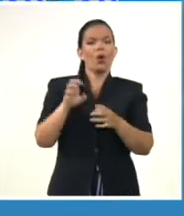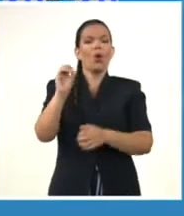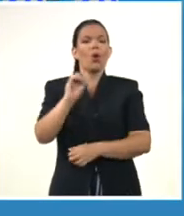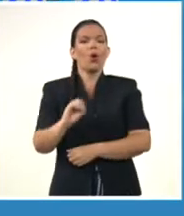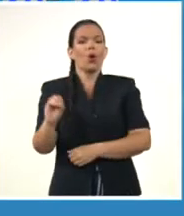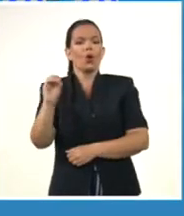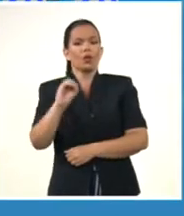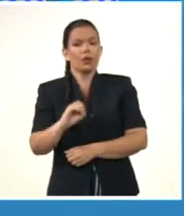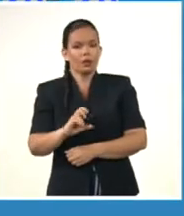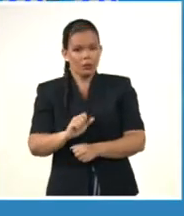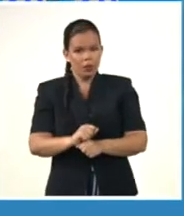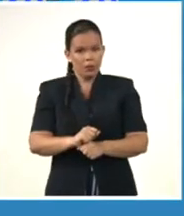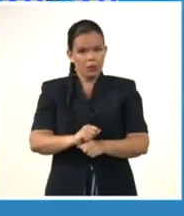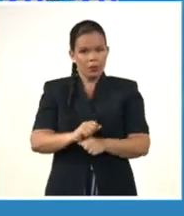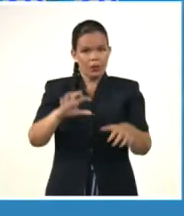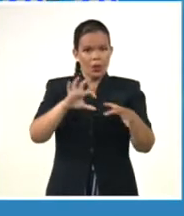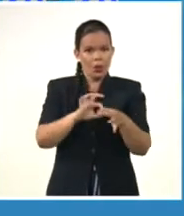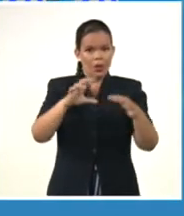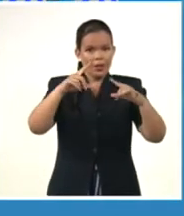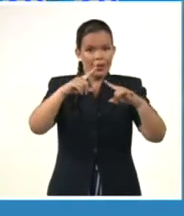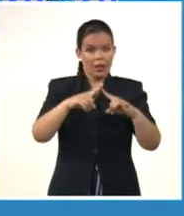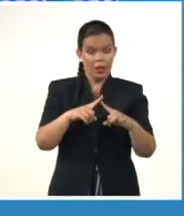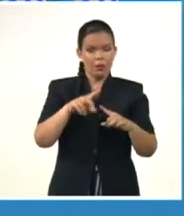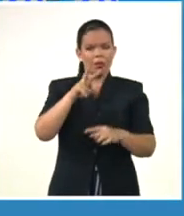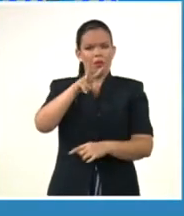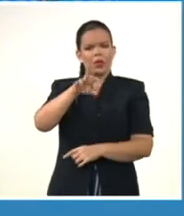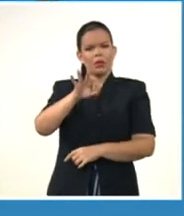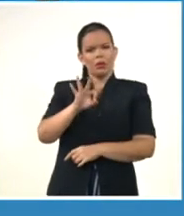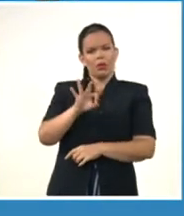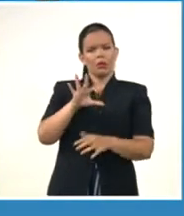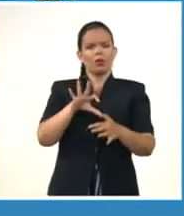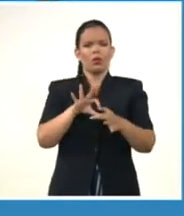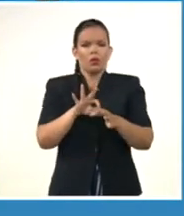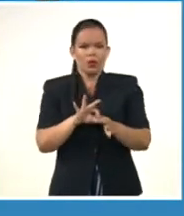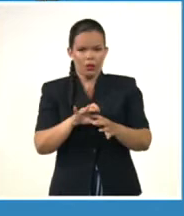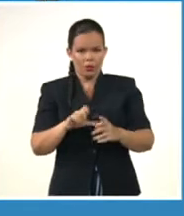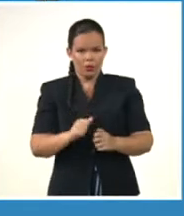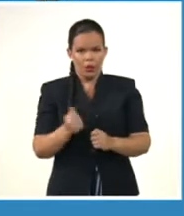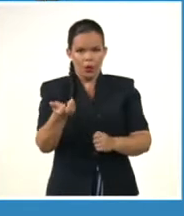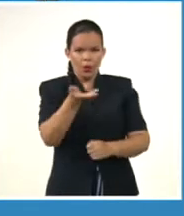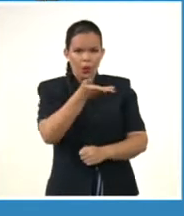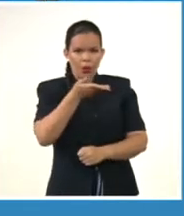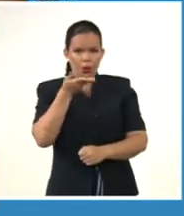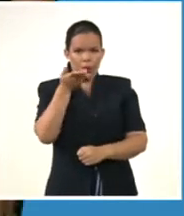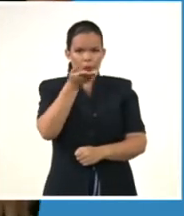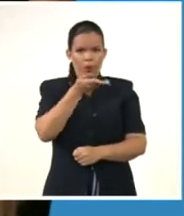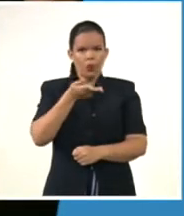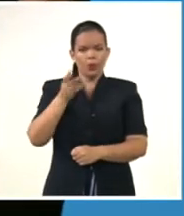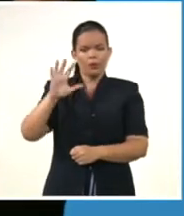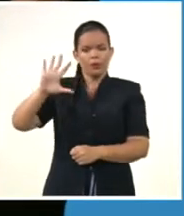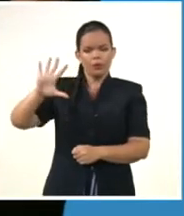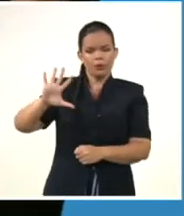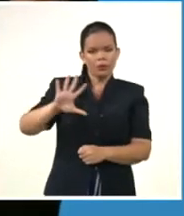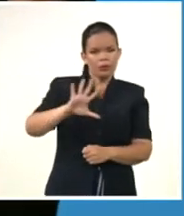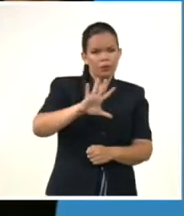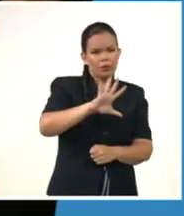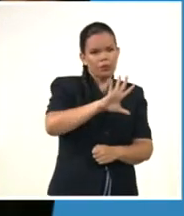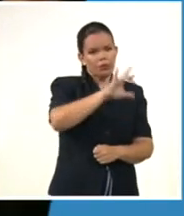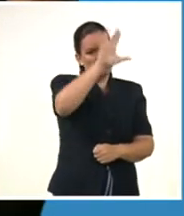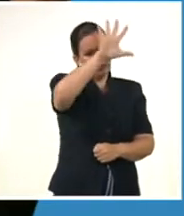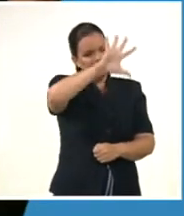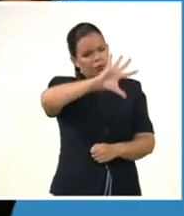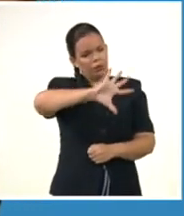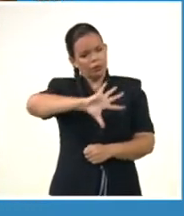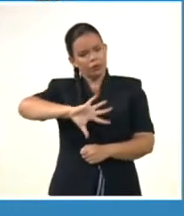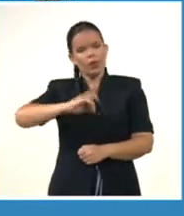grados en Guantánamo y en Santiago de Cuba. Los vientos van a estar soplando del este en la región occidental, entre el nordeste y el este, en